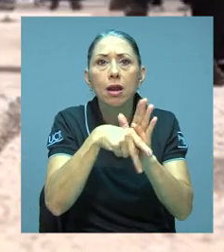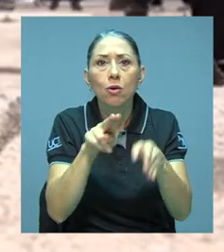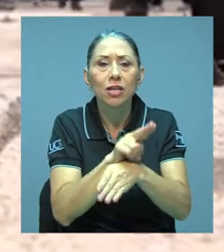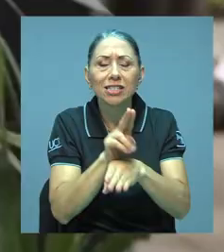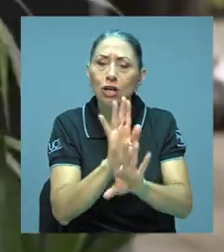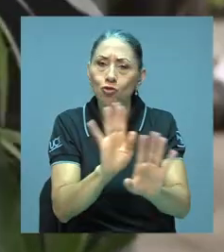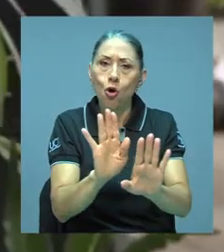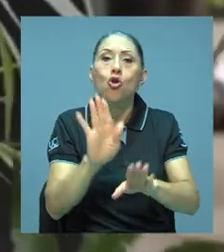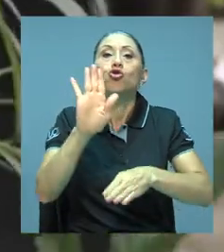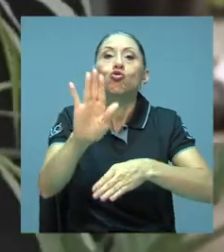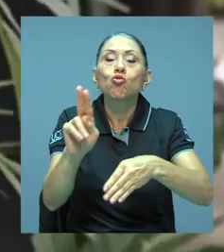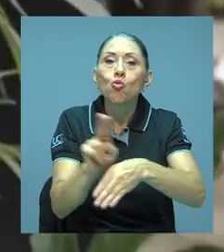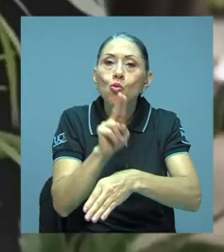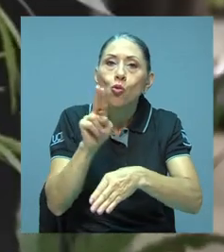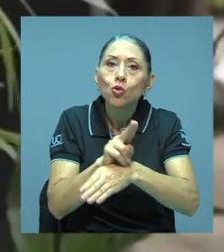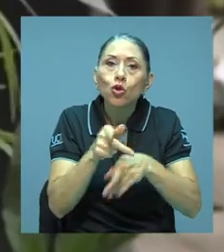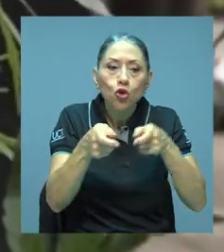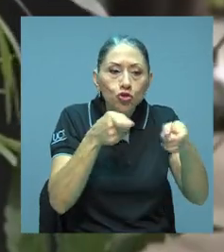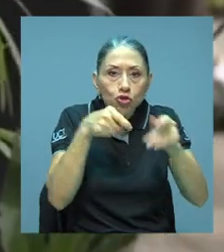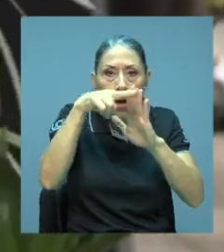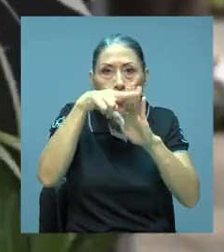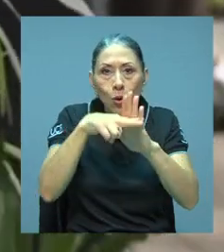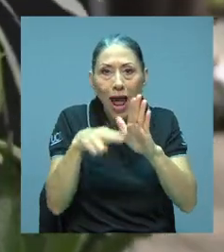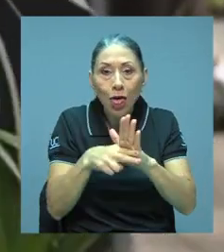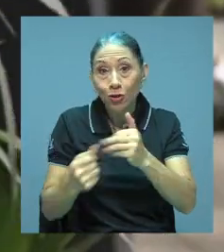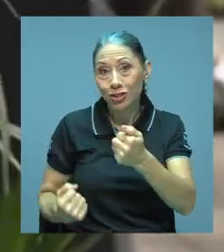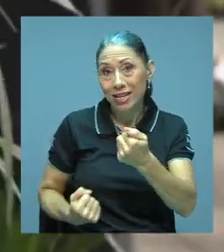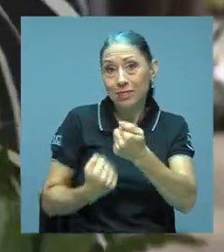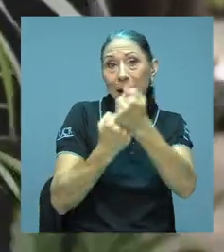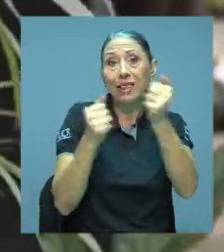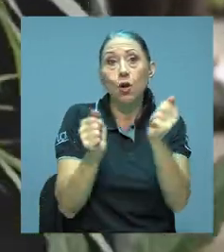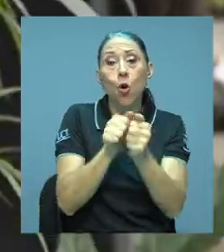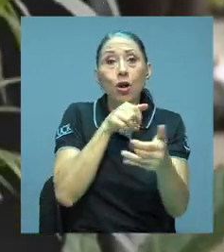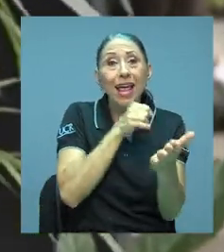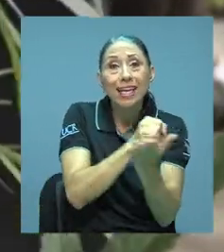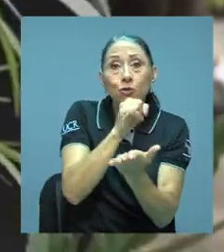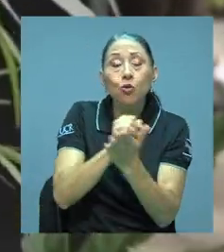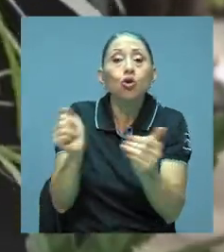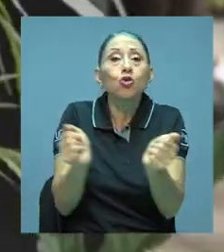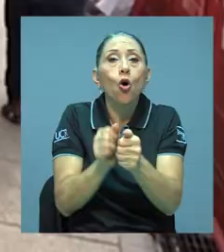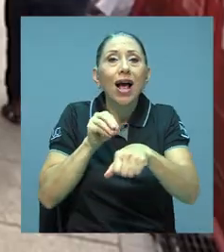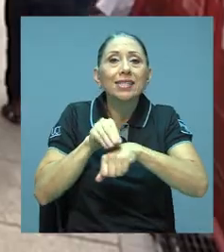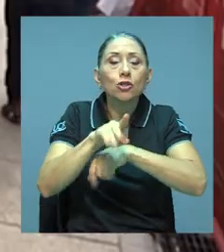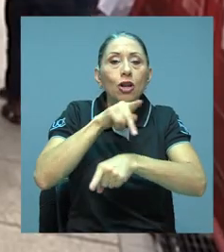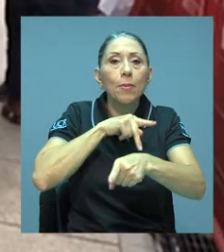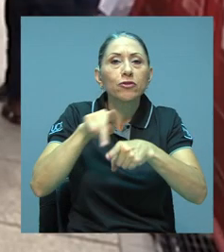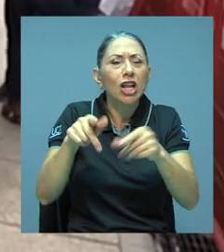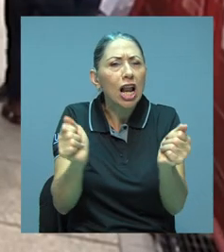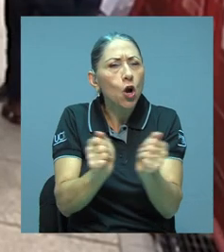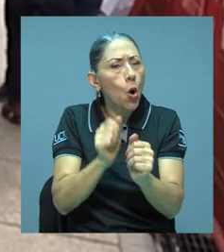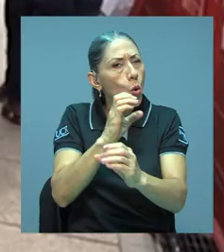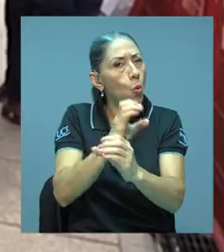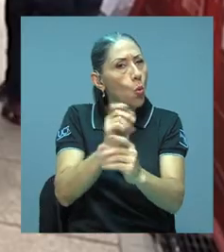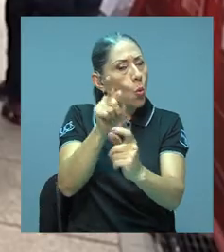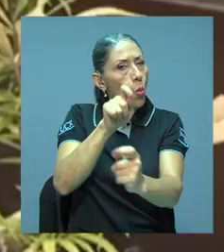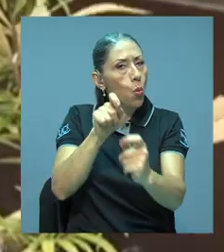sino que su empleo sea regulado y se respalde con los estudios, la asesoría profesional y la especificidad que amerita.